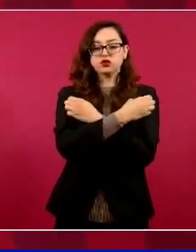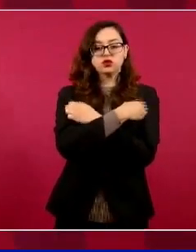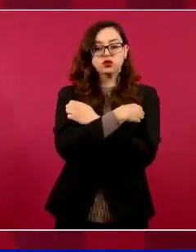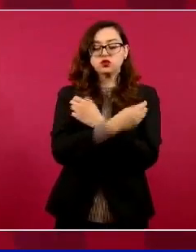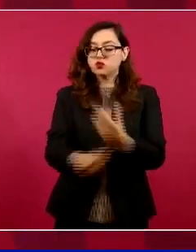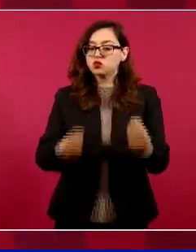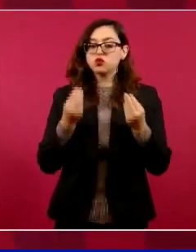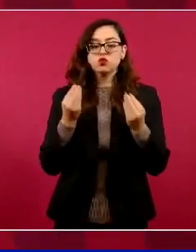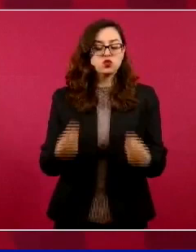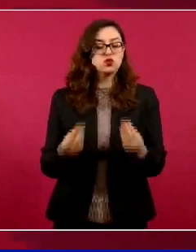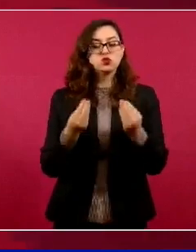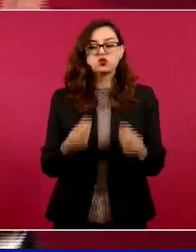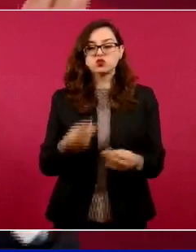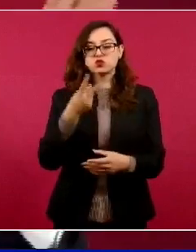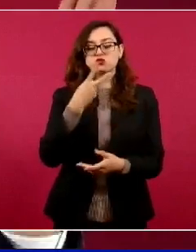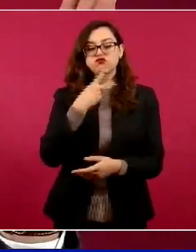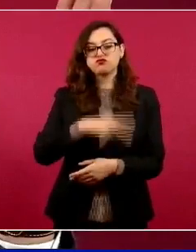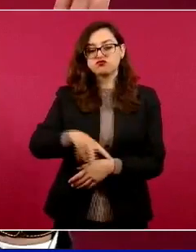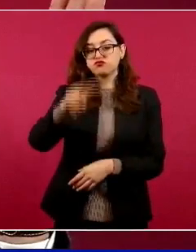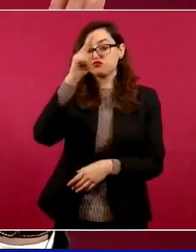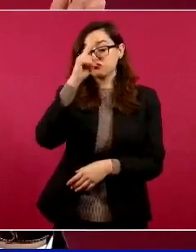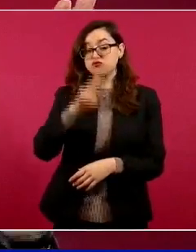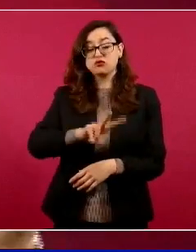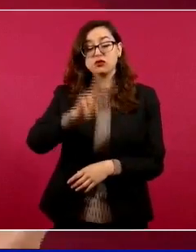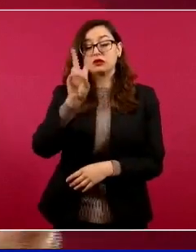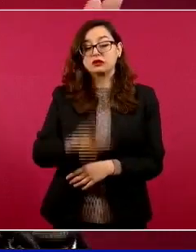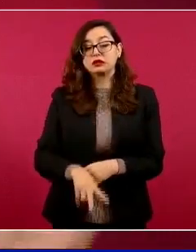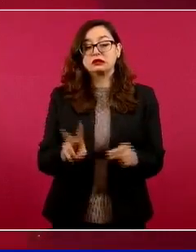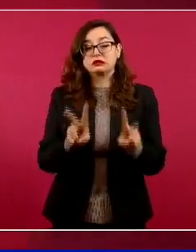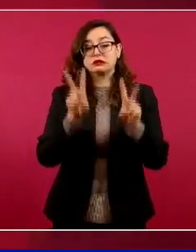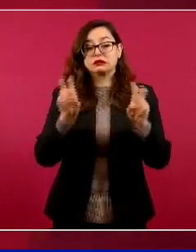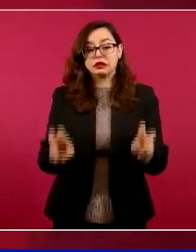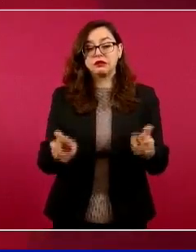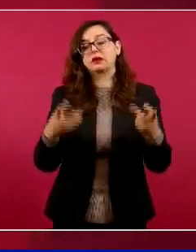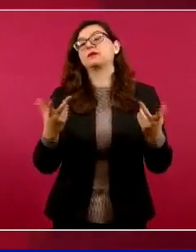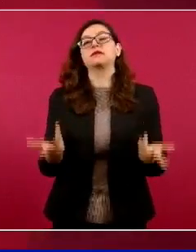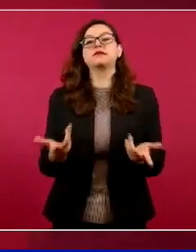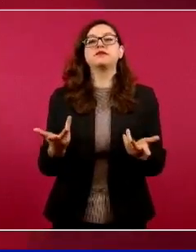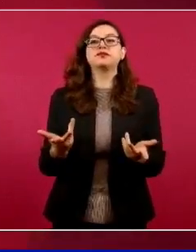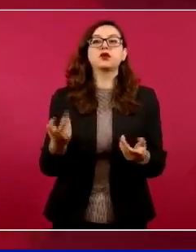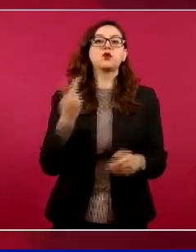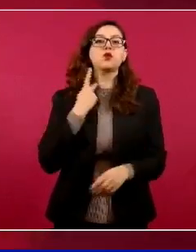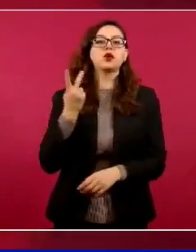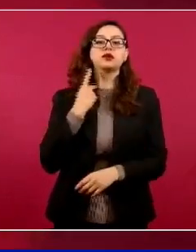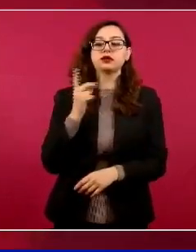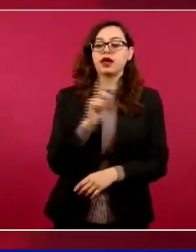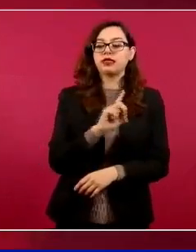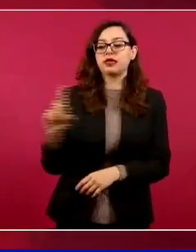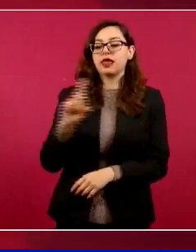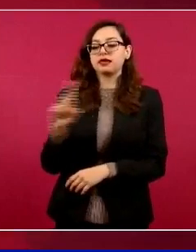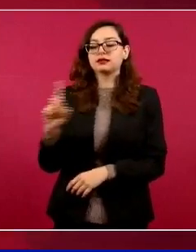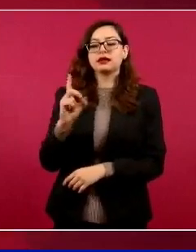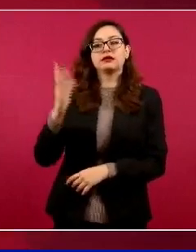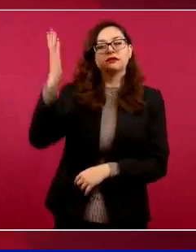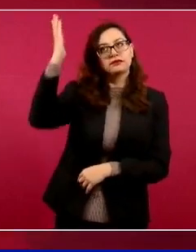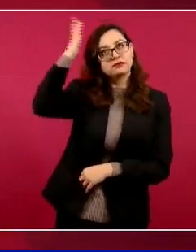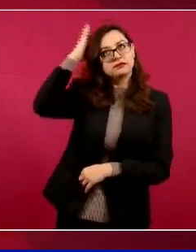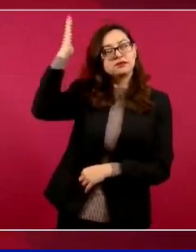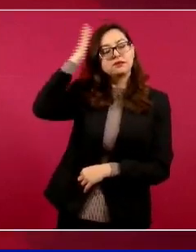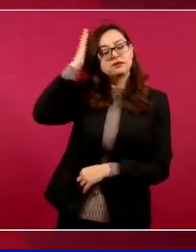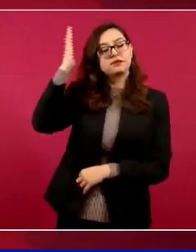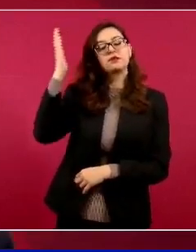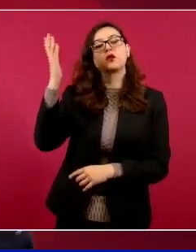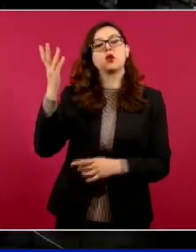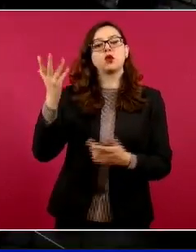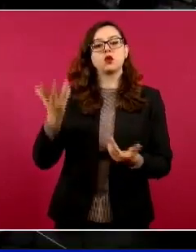a nivel mundial de derecha que se